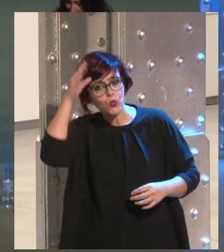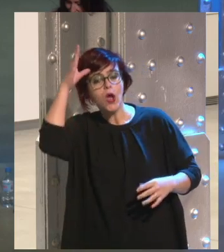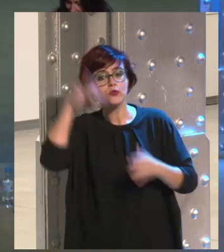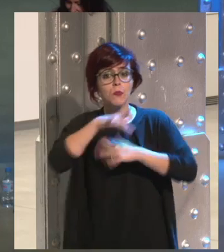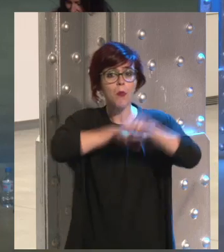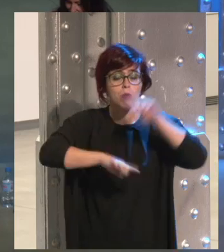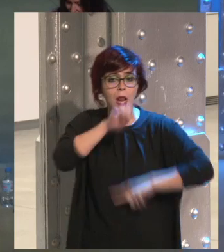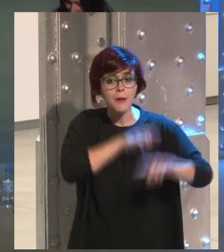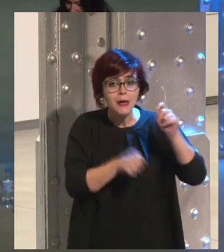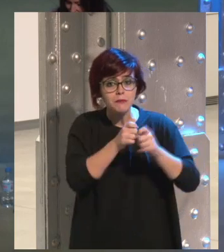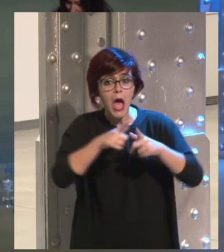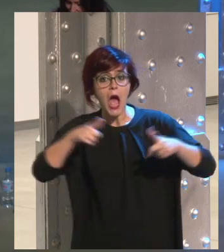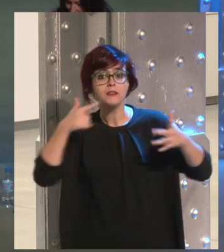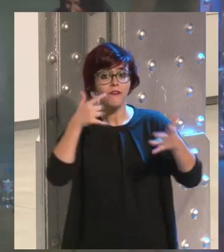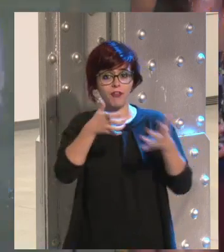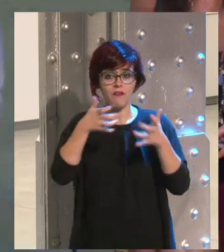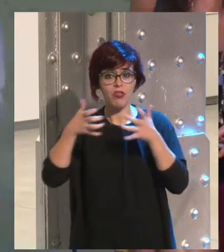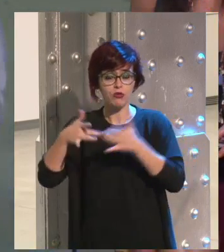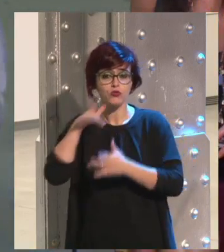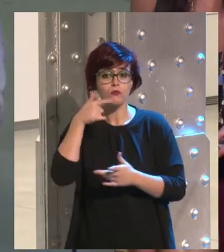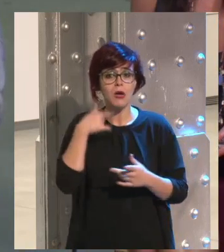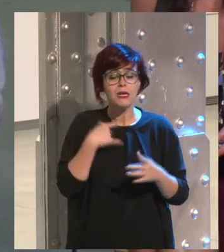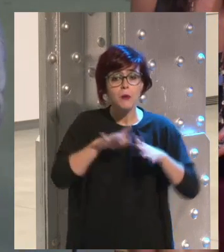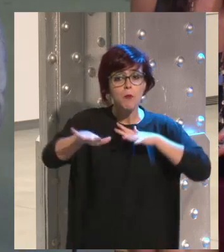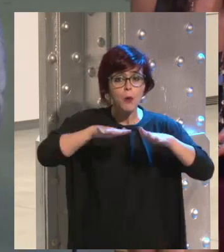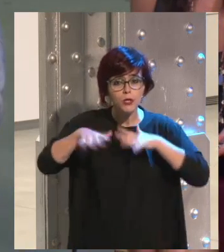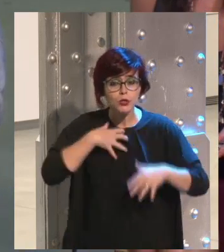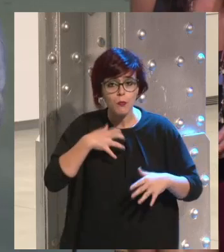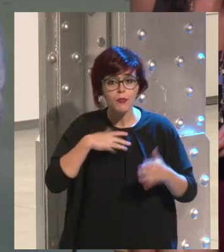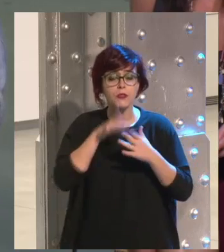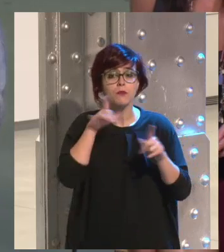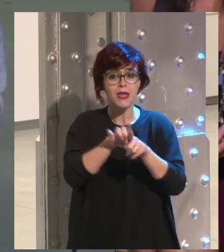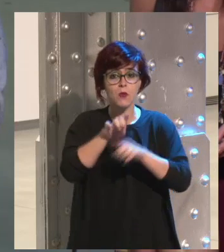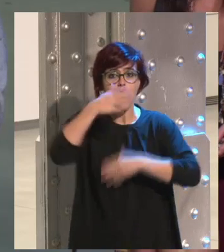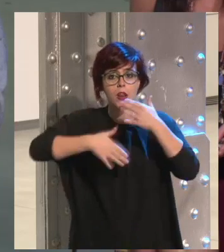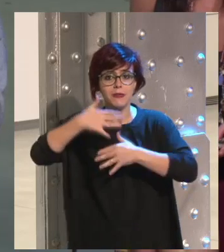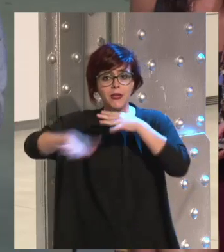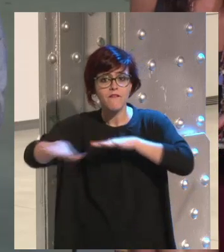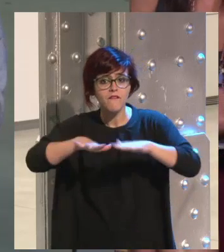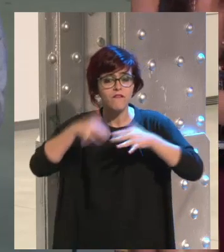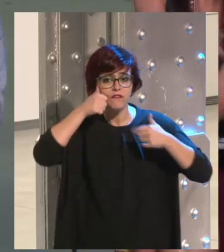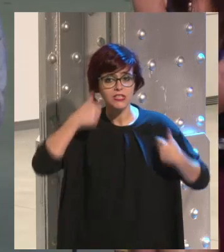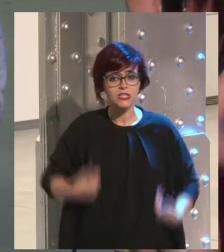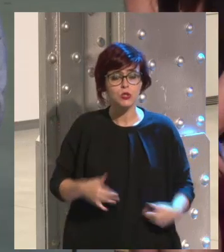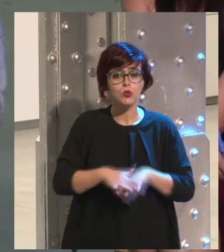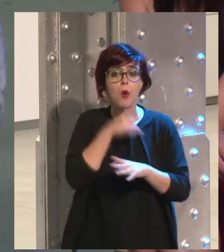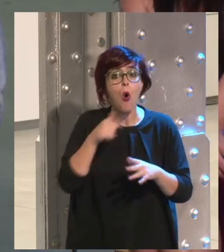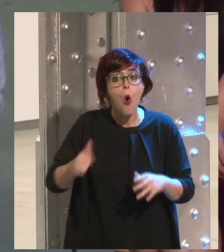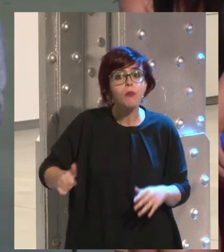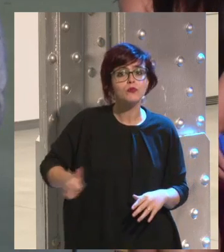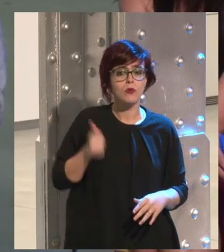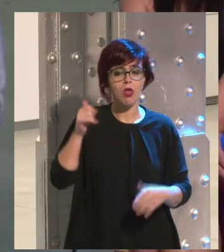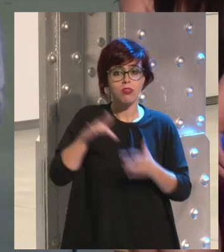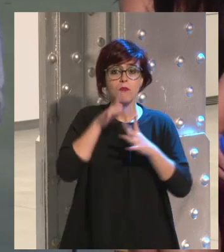pero también va a tener grandes beneficios para gente que no se pueda mover o que no pueda que tenga limitaciones físicas yo creo que te da la oportunidad de